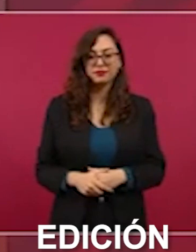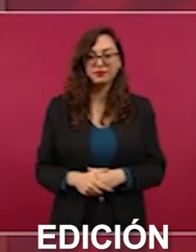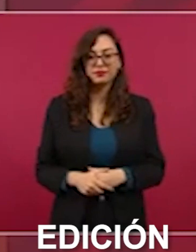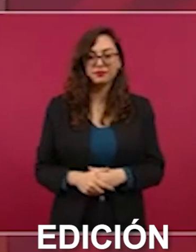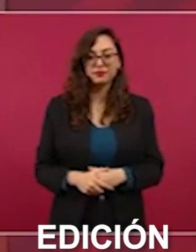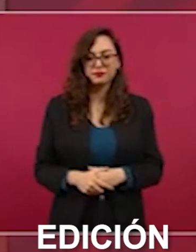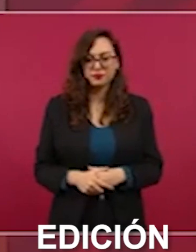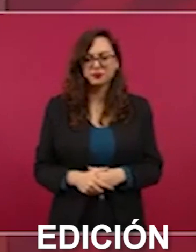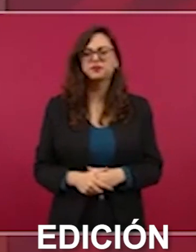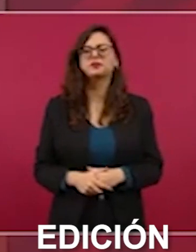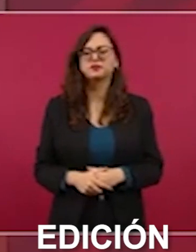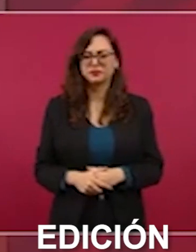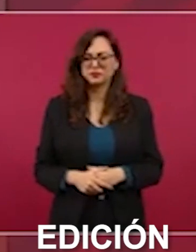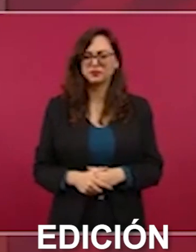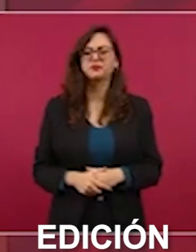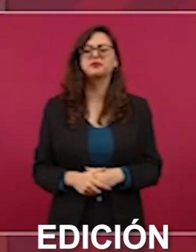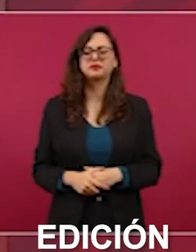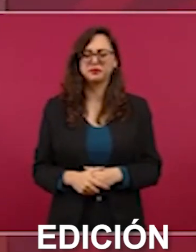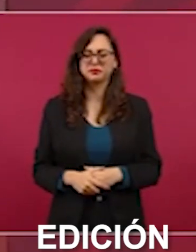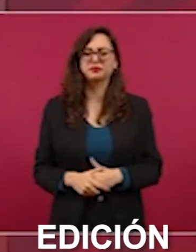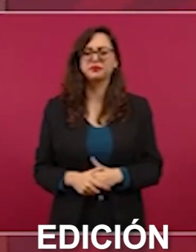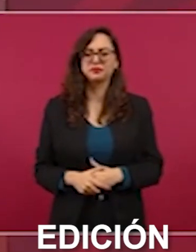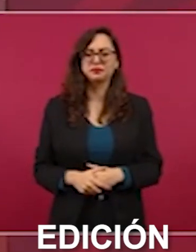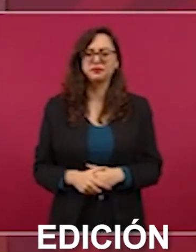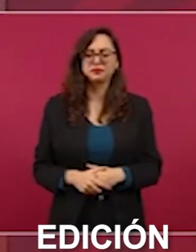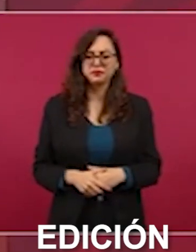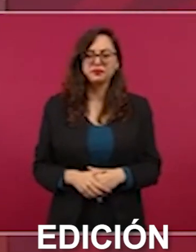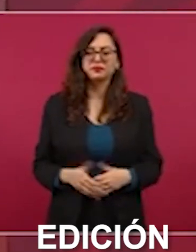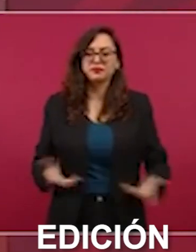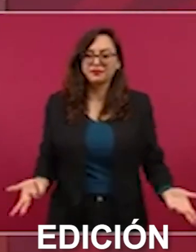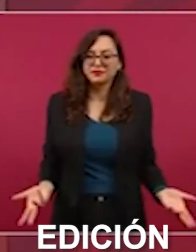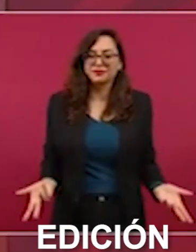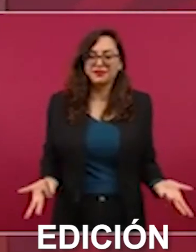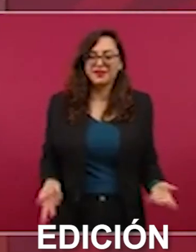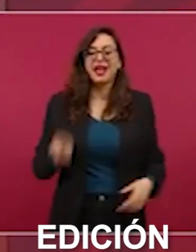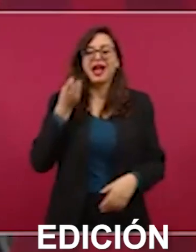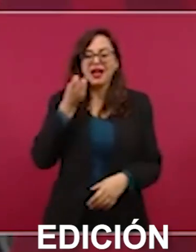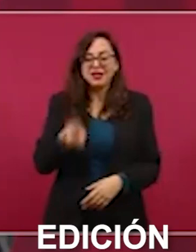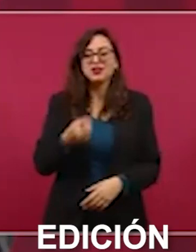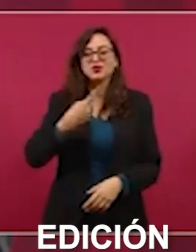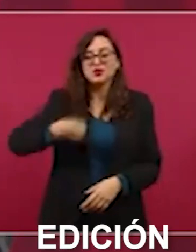sí pues eso es lo que sostenemos nosotros